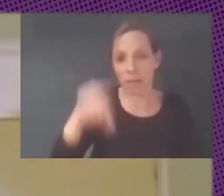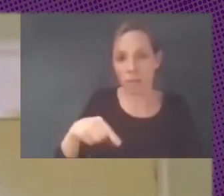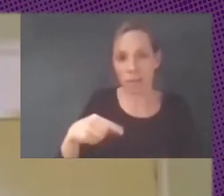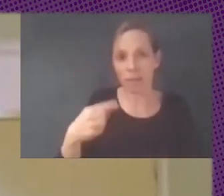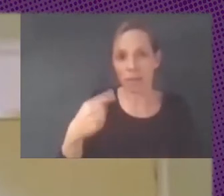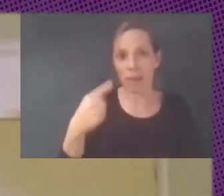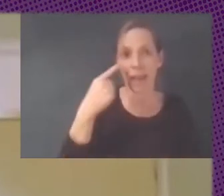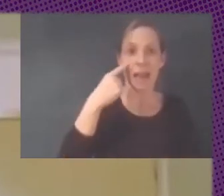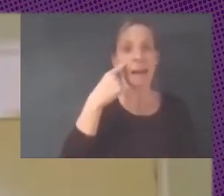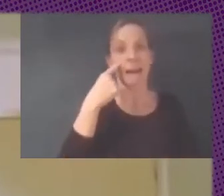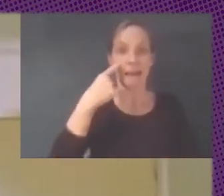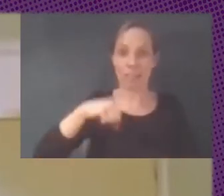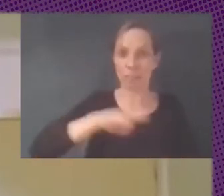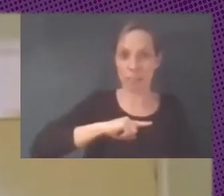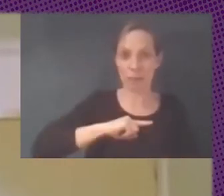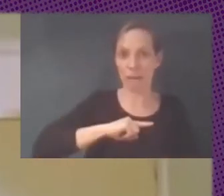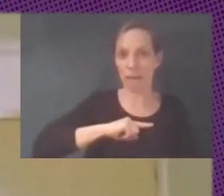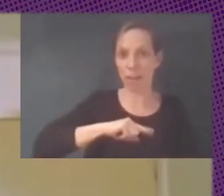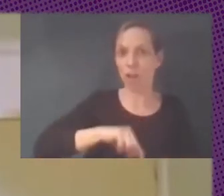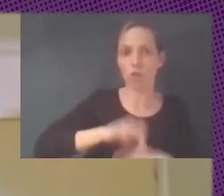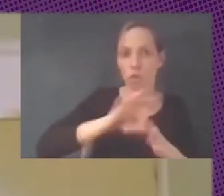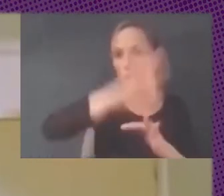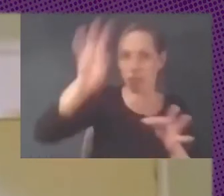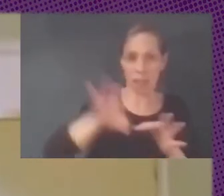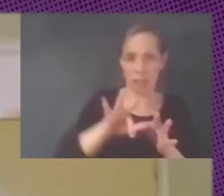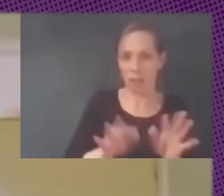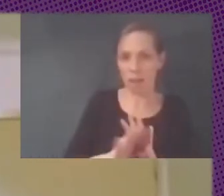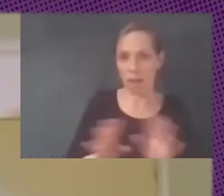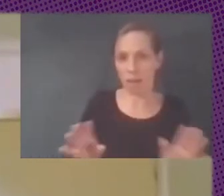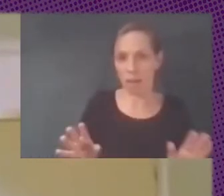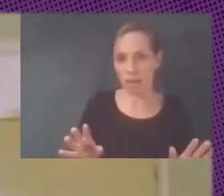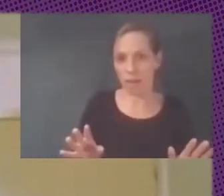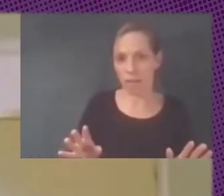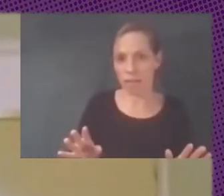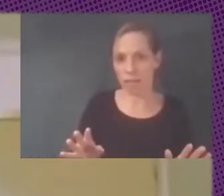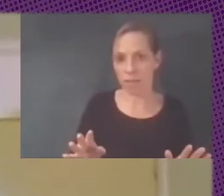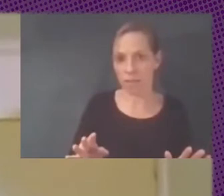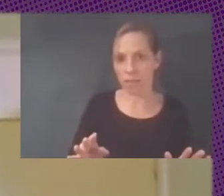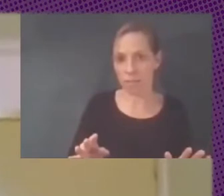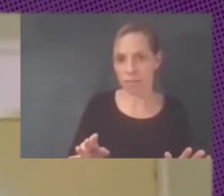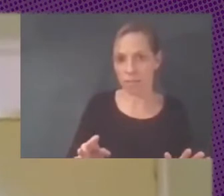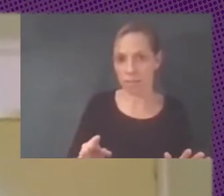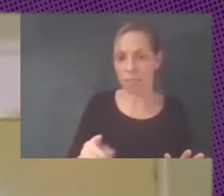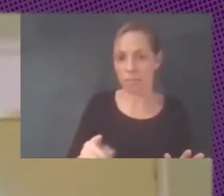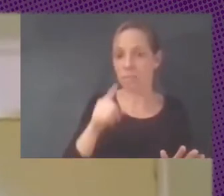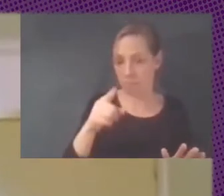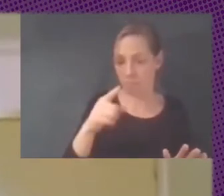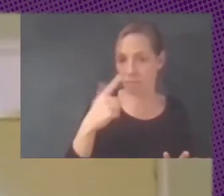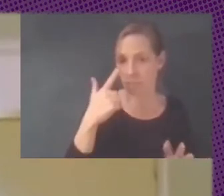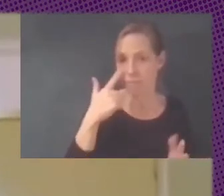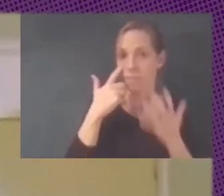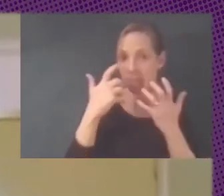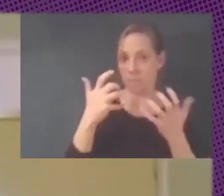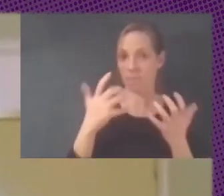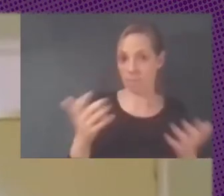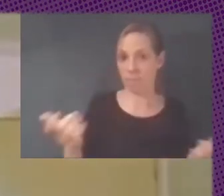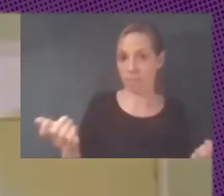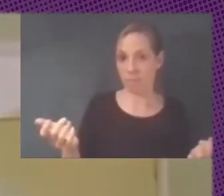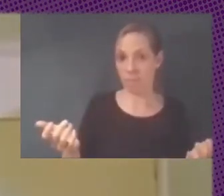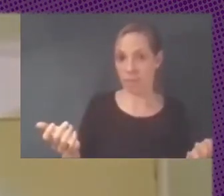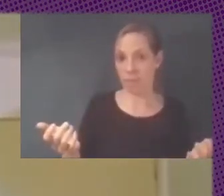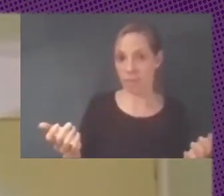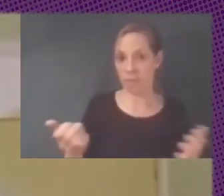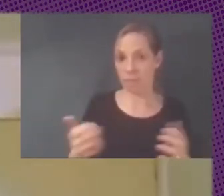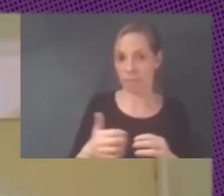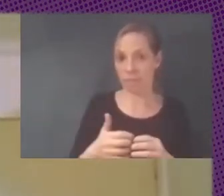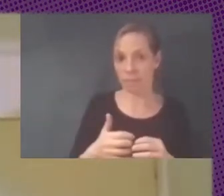todo tiempo esto salió del límite pero distinto de lo que